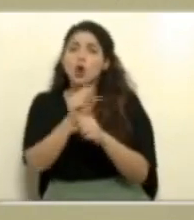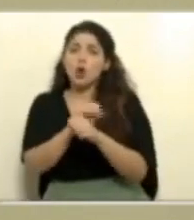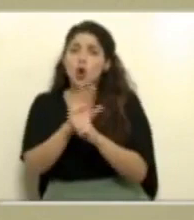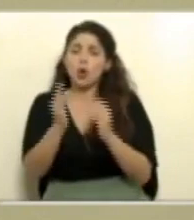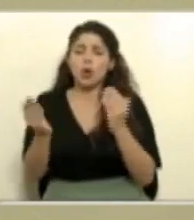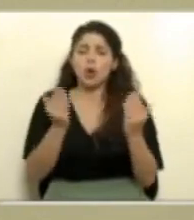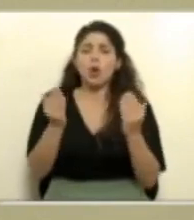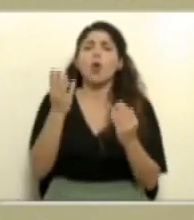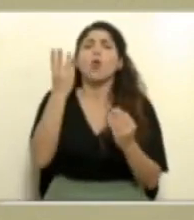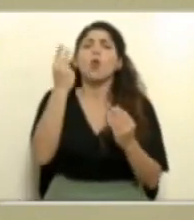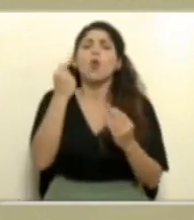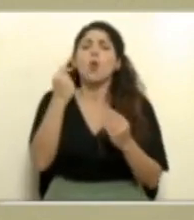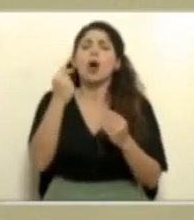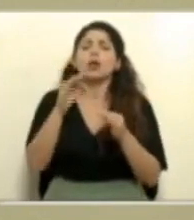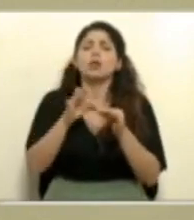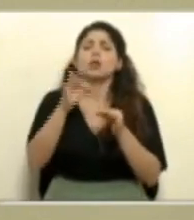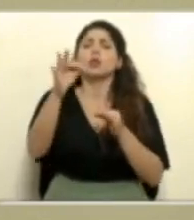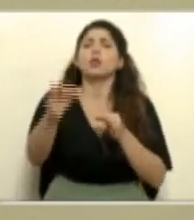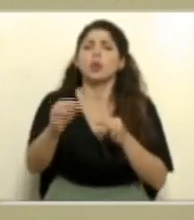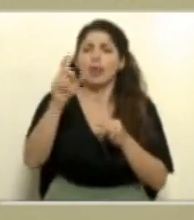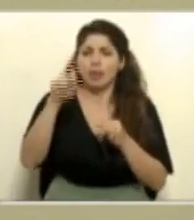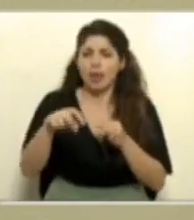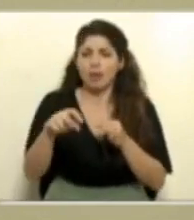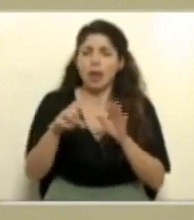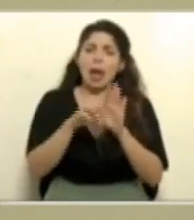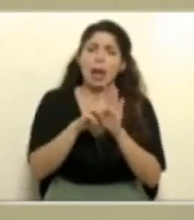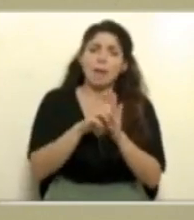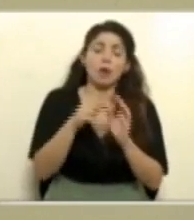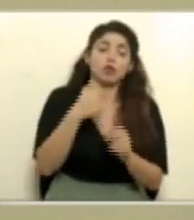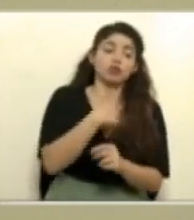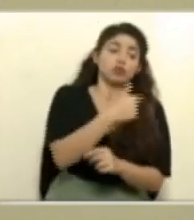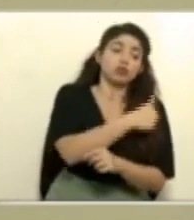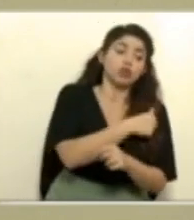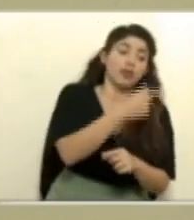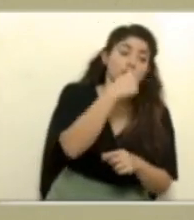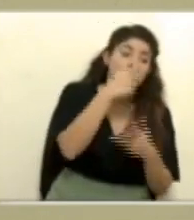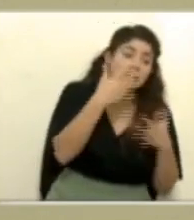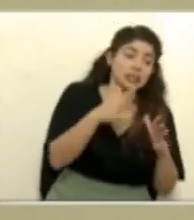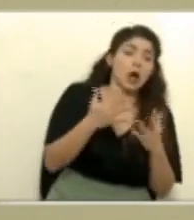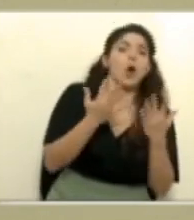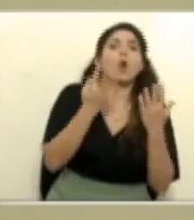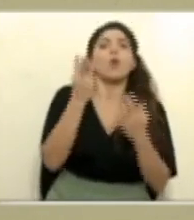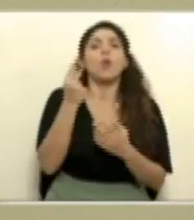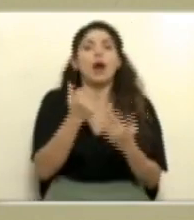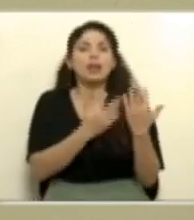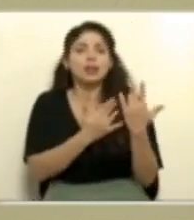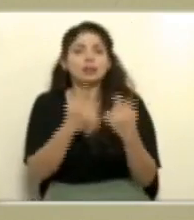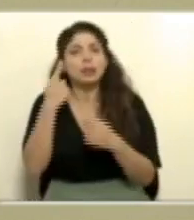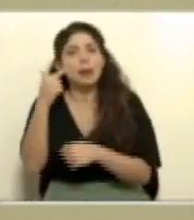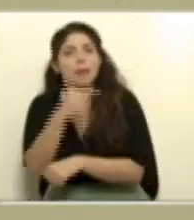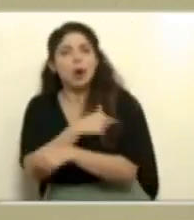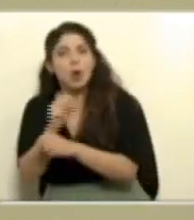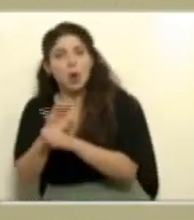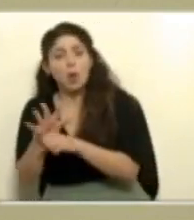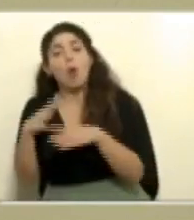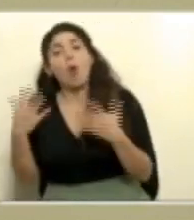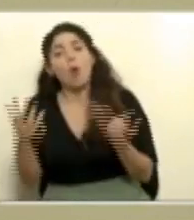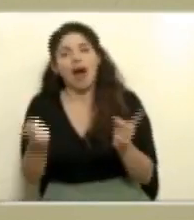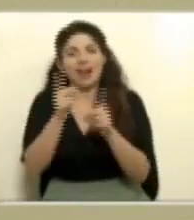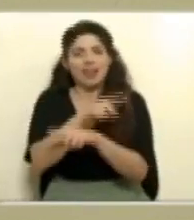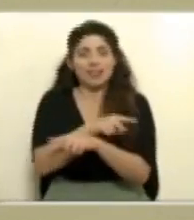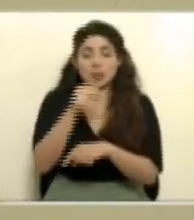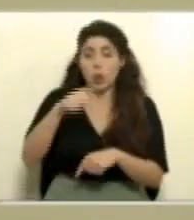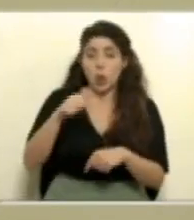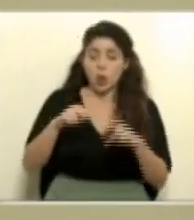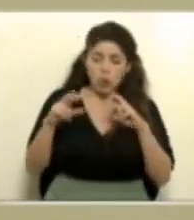en esa condición o en viceversa, o sea, de COVID a influenza o de influenza COVID y se mantiene ante la evidencia que se